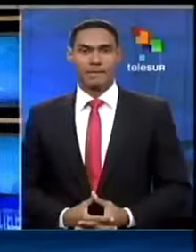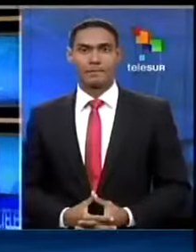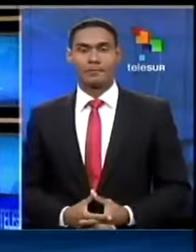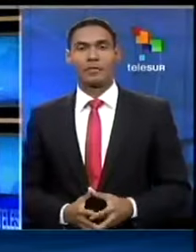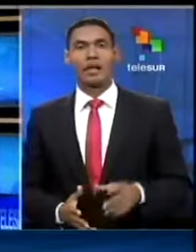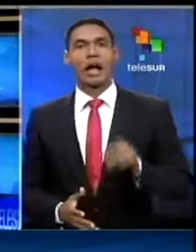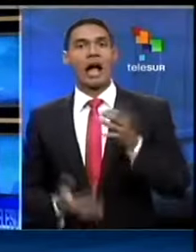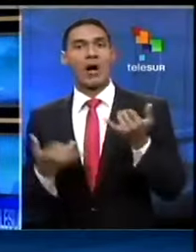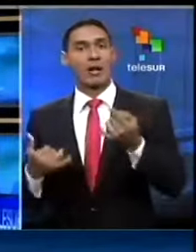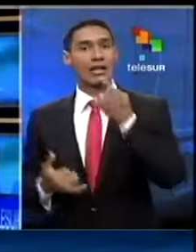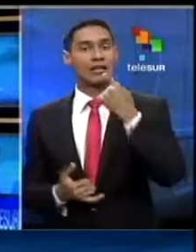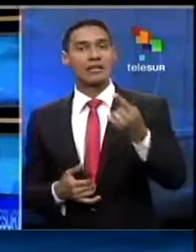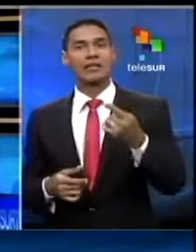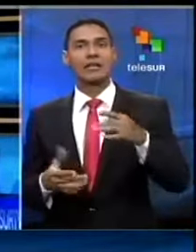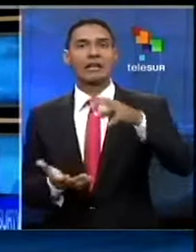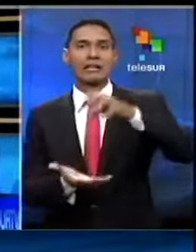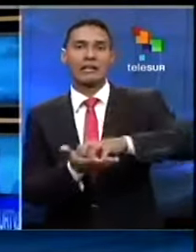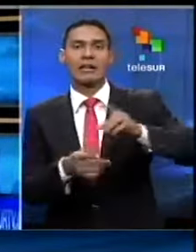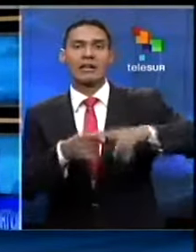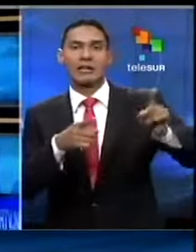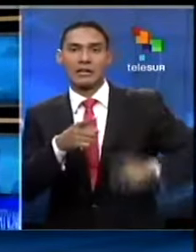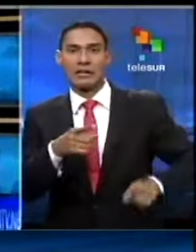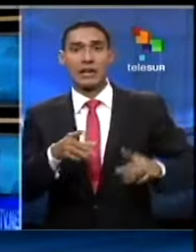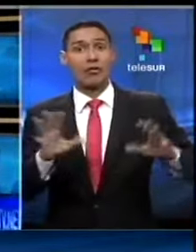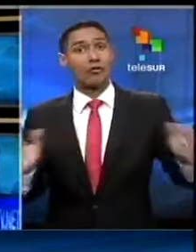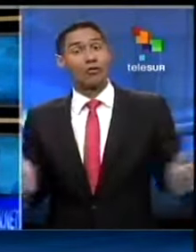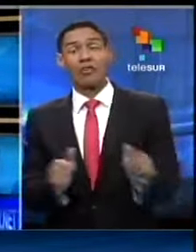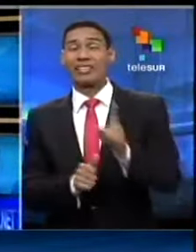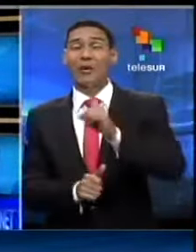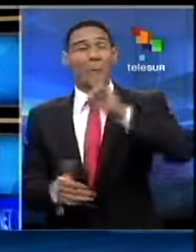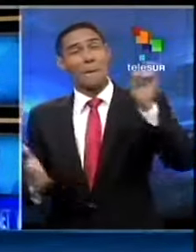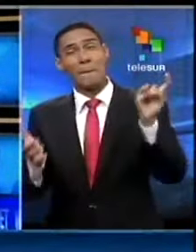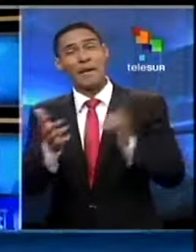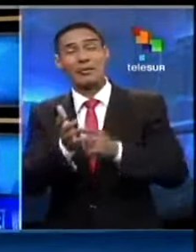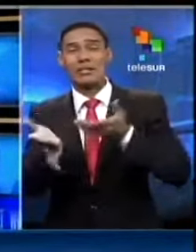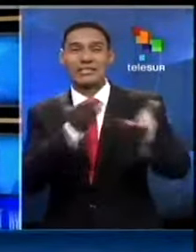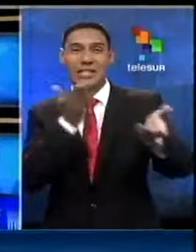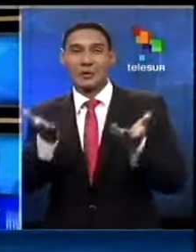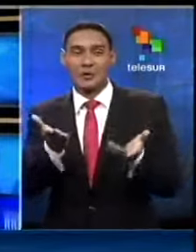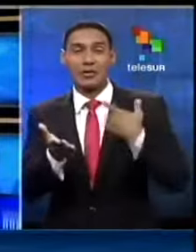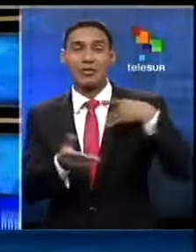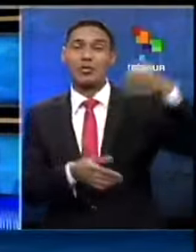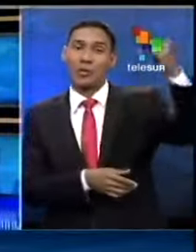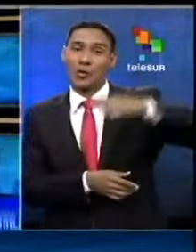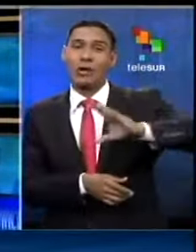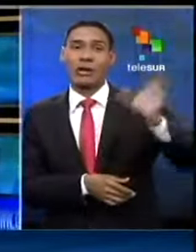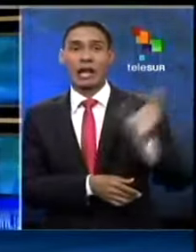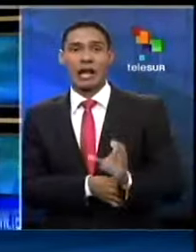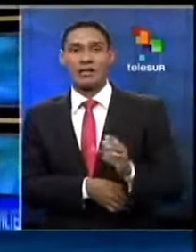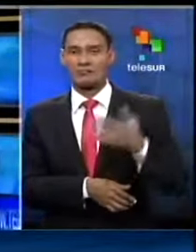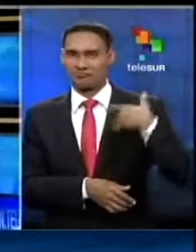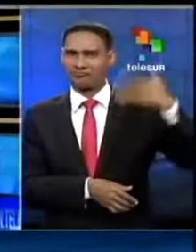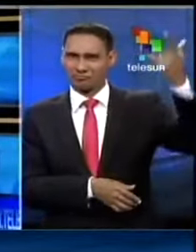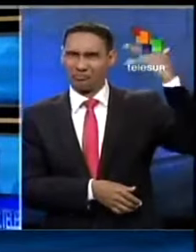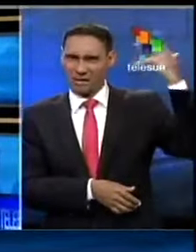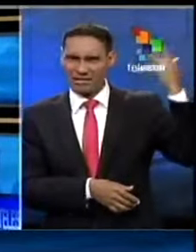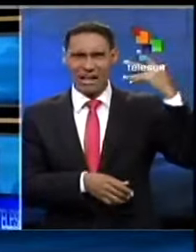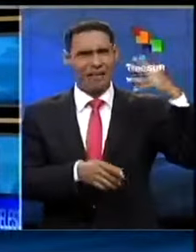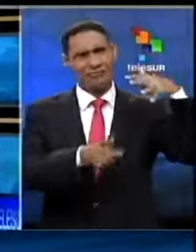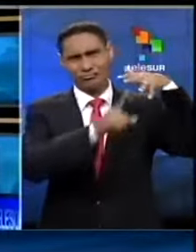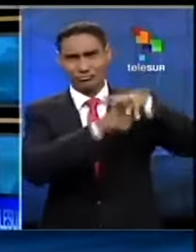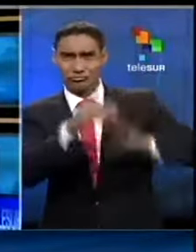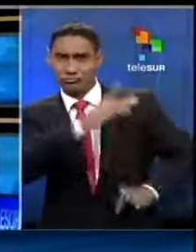Además les contamos, la estatal eléctrica de Venezuela recuperó en un 100% el servicio en la capital, en Caracas, tras el sabotaje